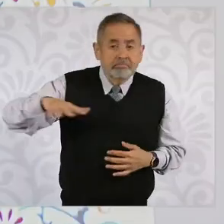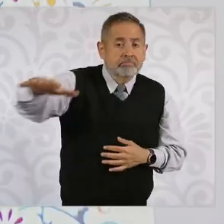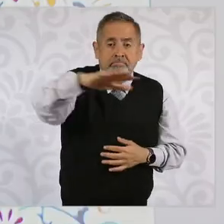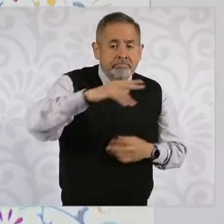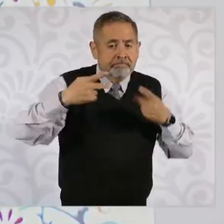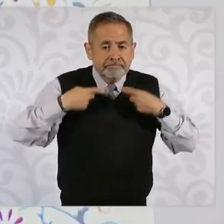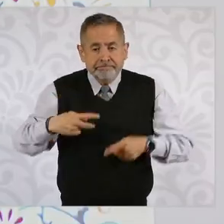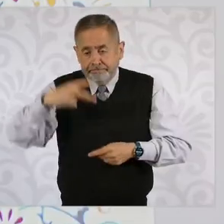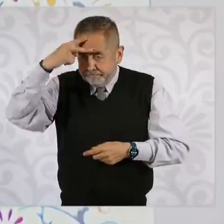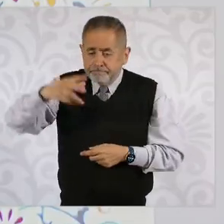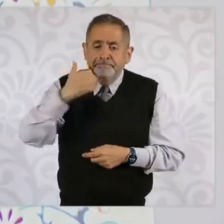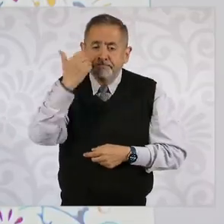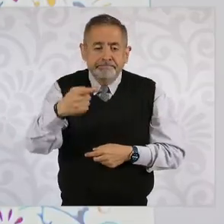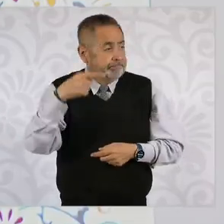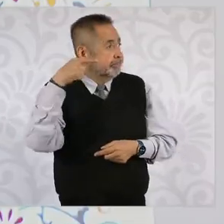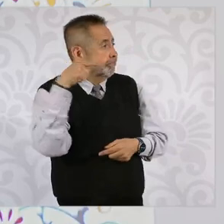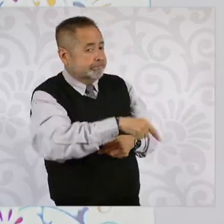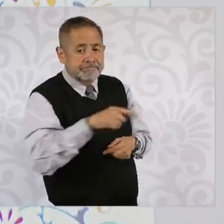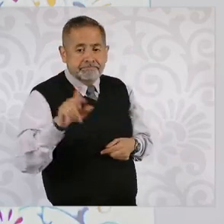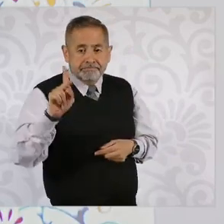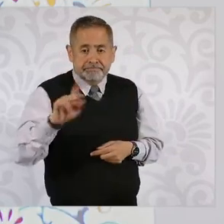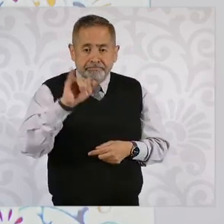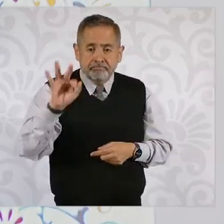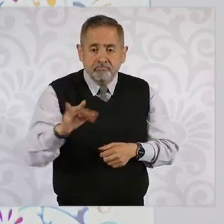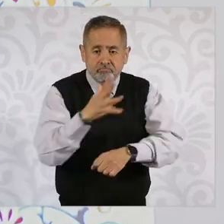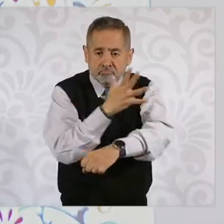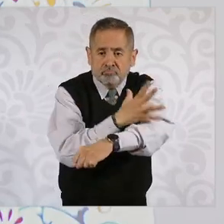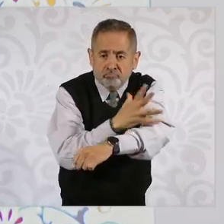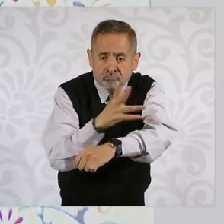Un Poder Judicial honesto.